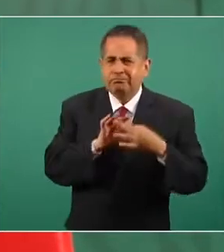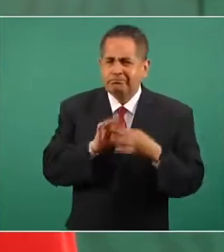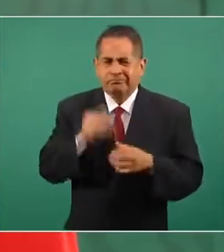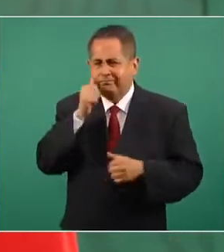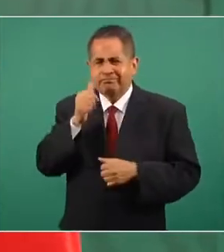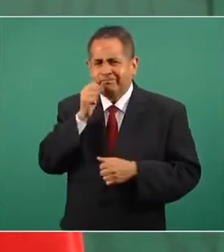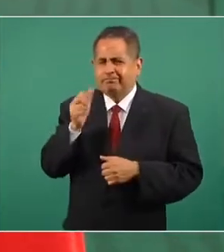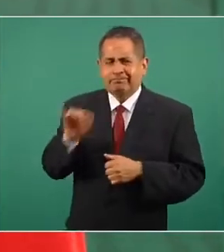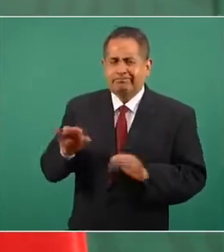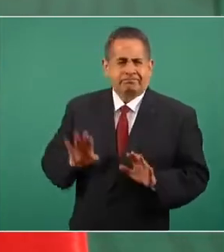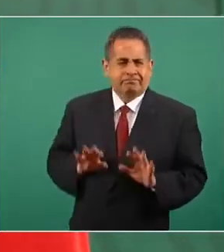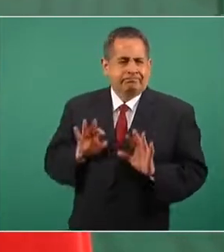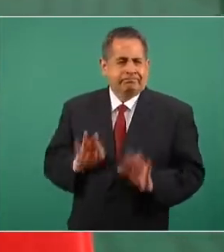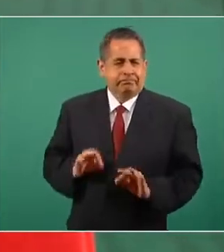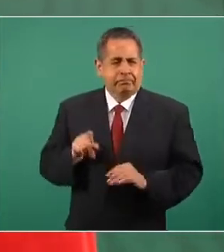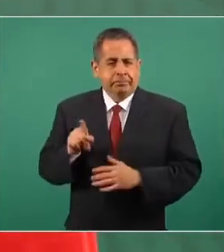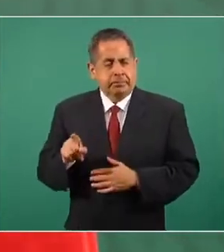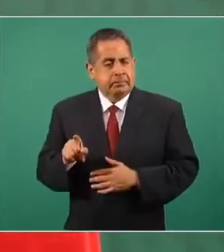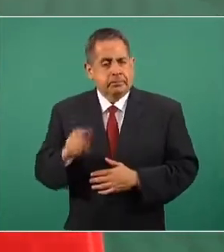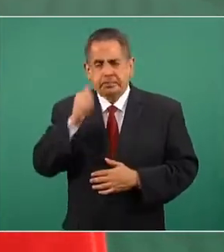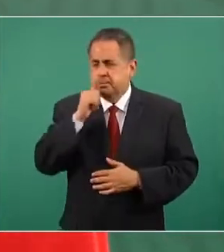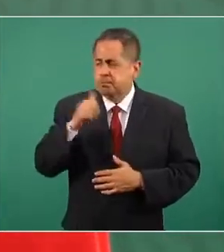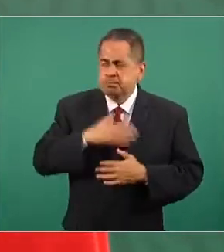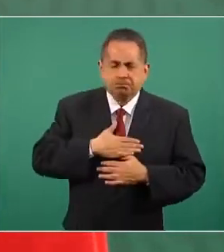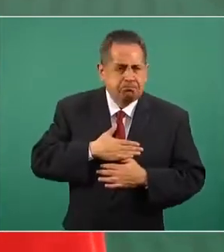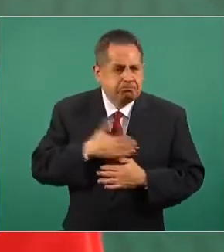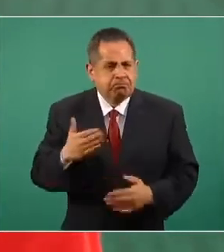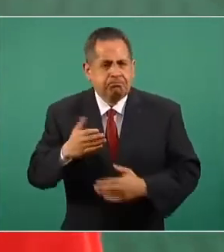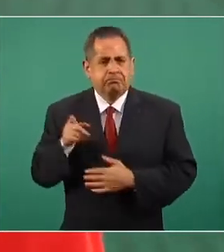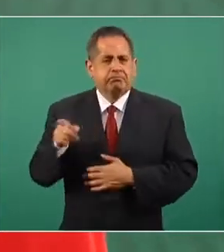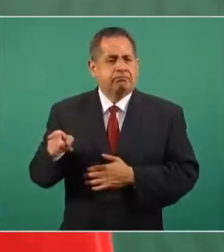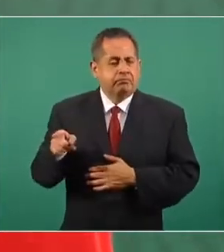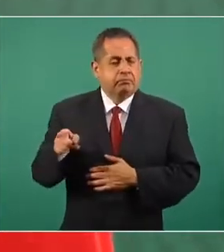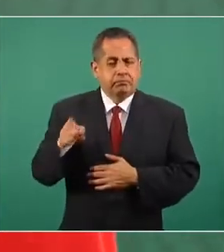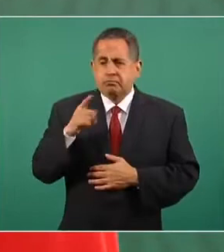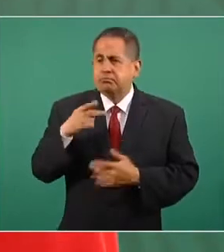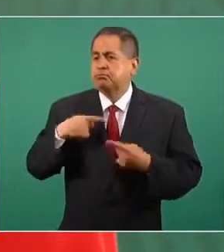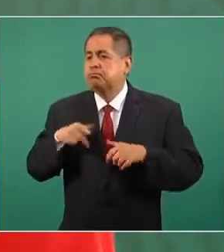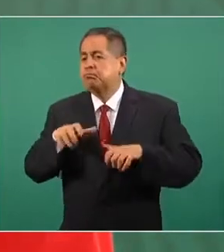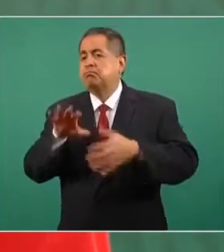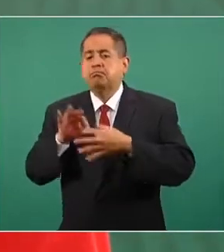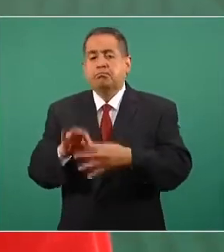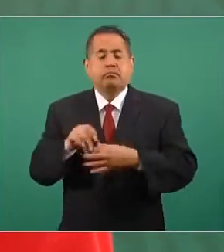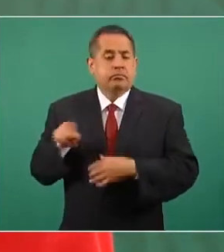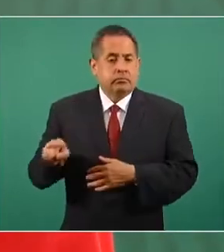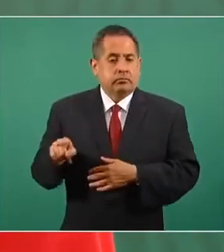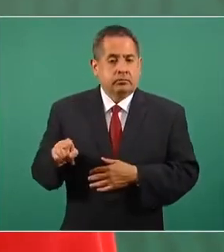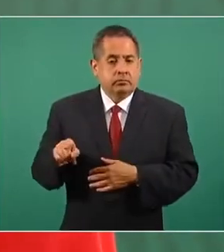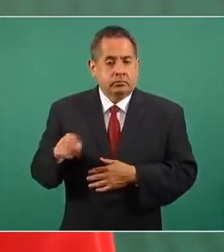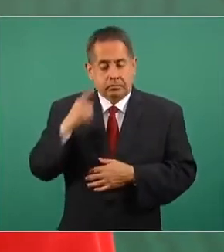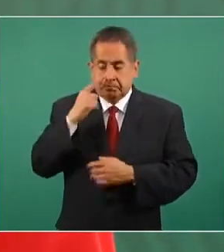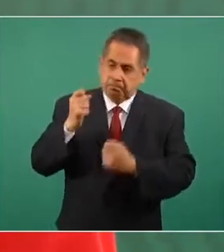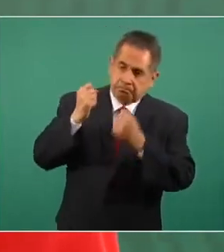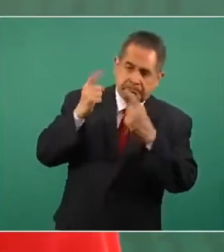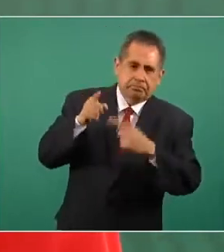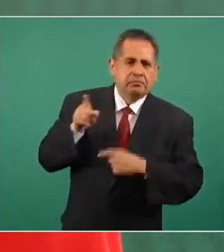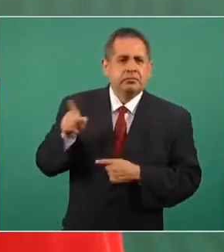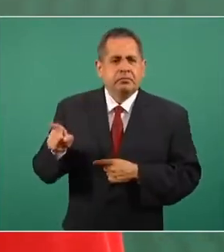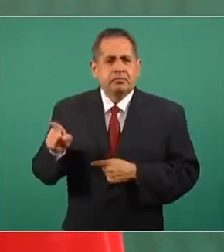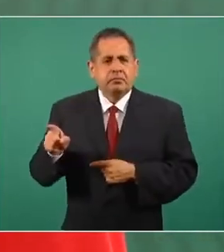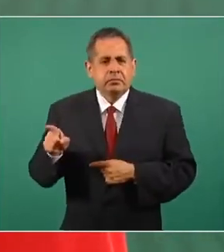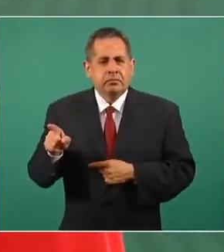y de tener una entrega total al pueblo de México, la verdad es que eso es lo que yo admiro de él.